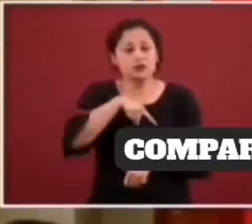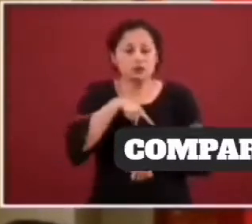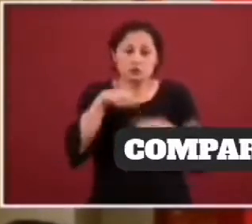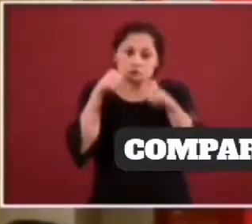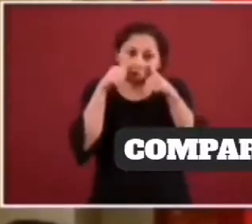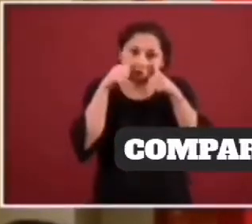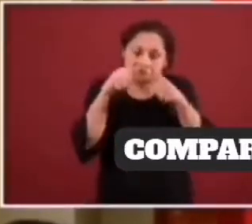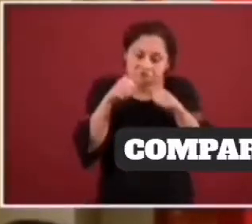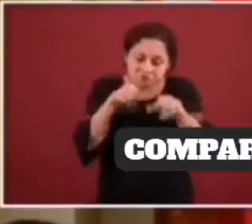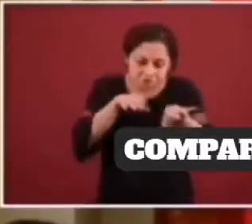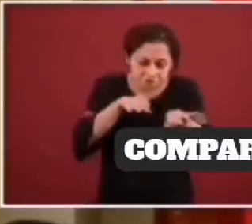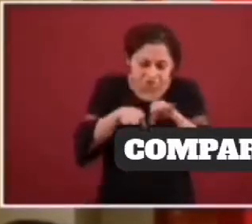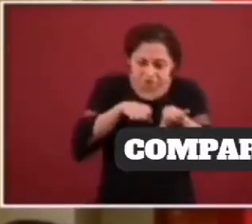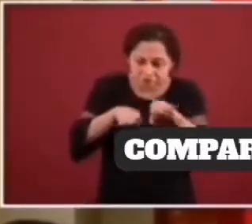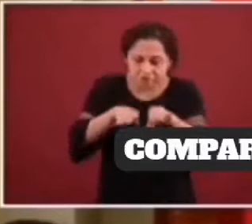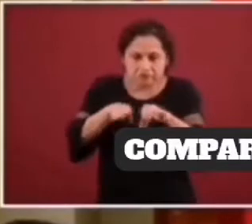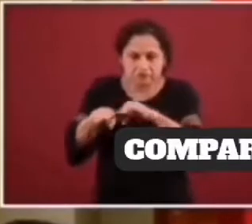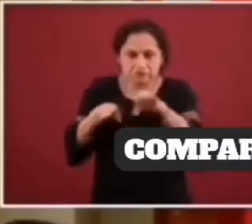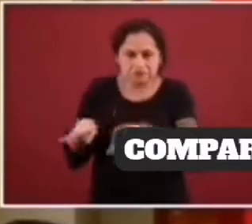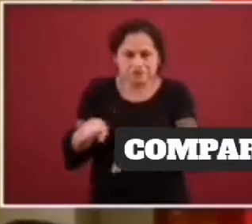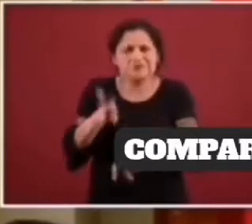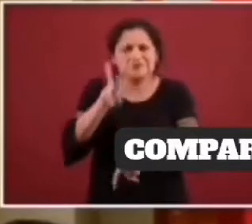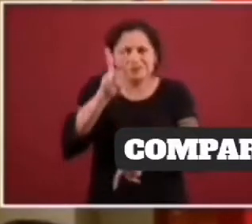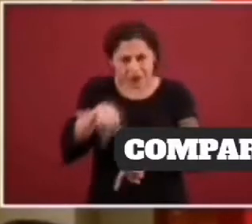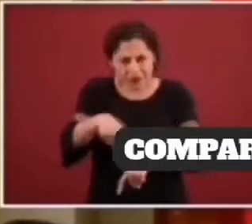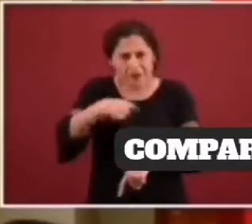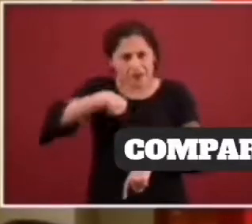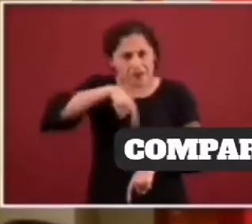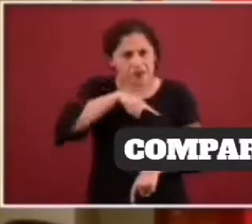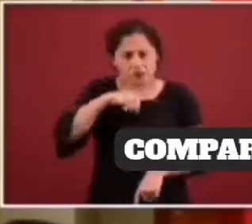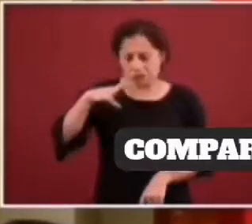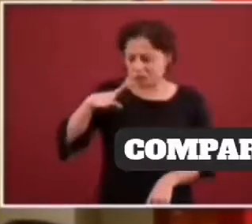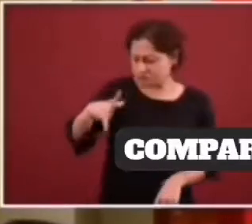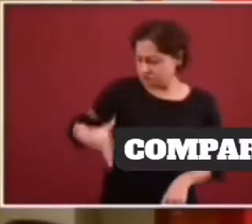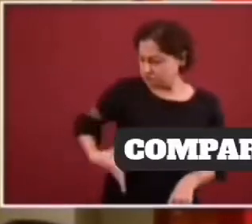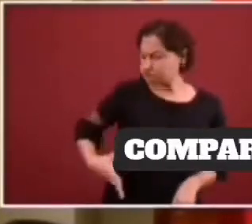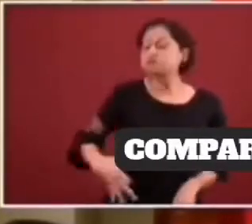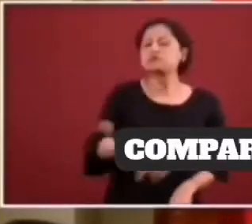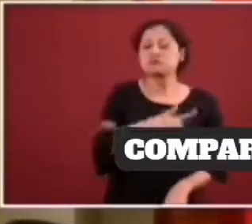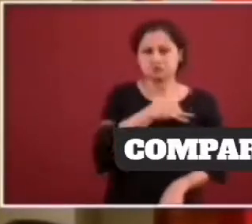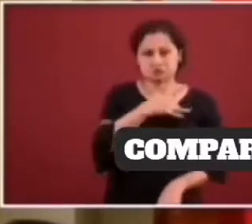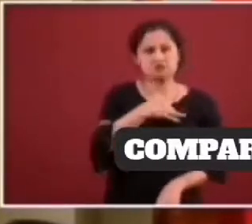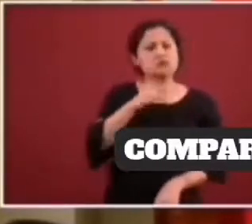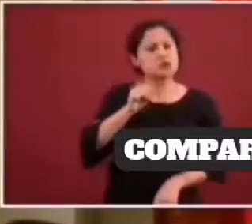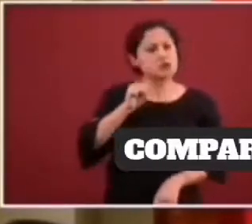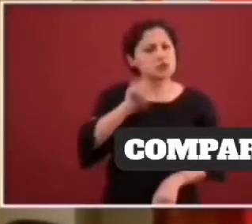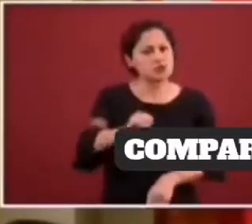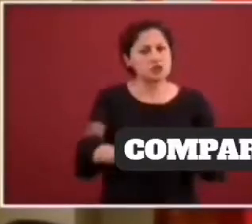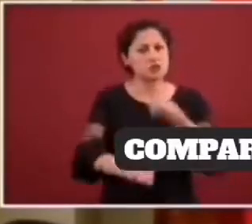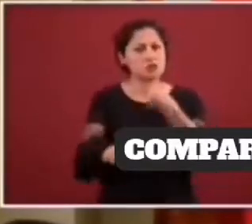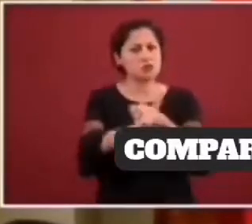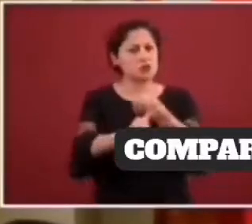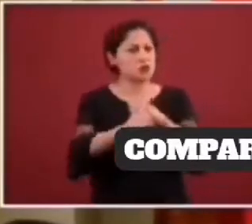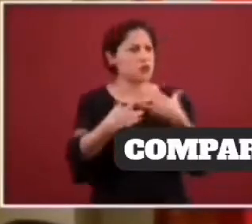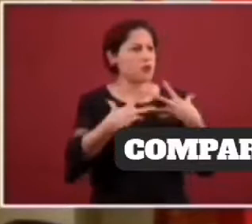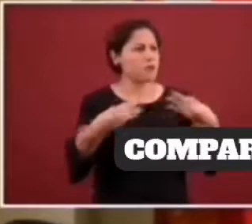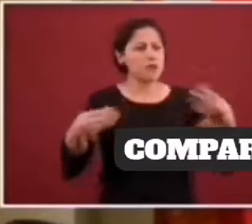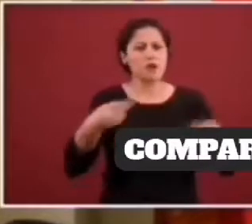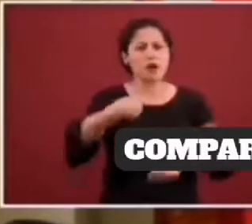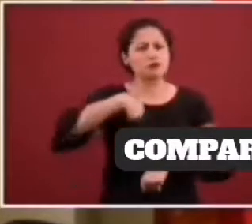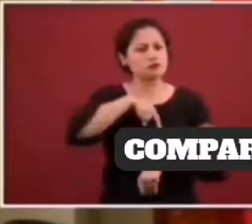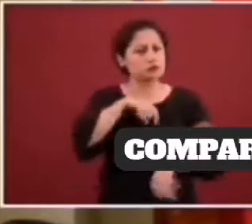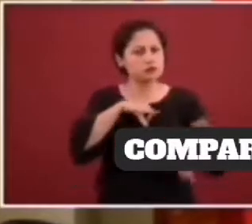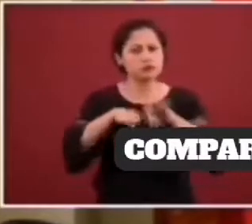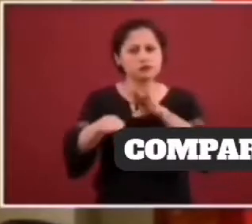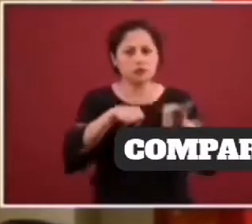muy orgullosas de estar enfrentando esta batalla y de conmemorar, si así se pudiera decir, este año